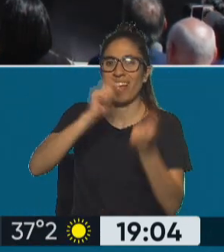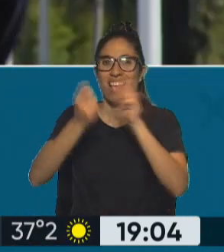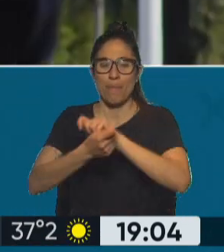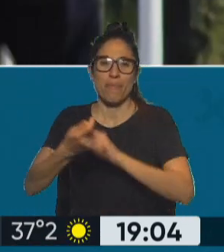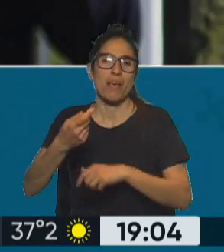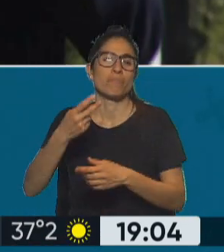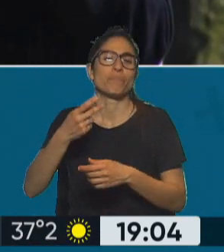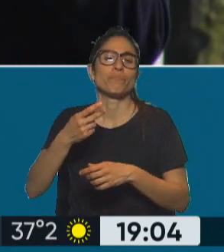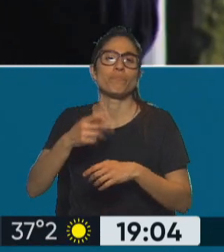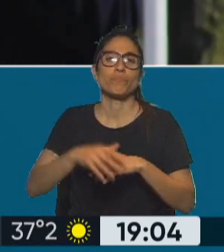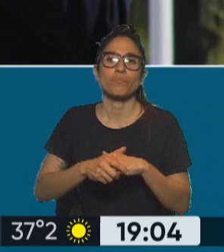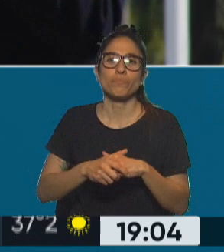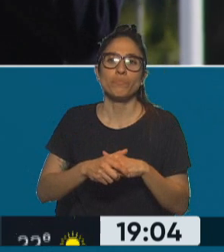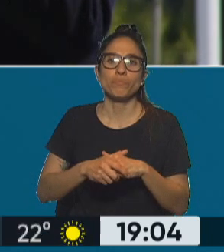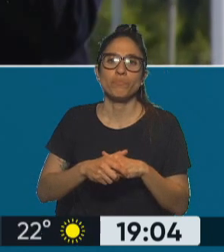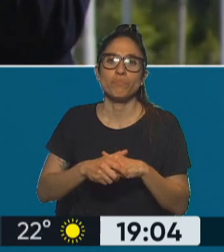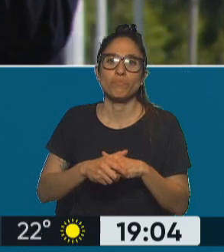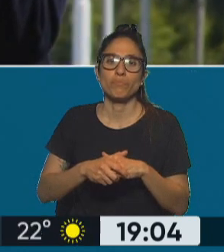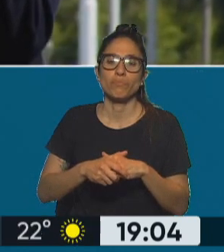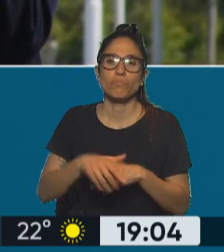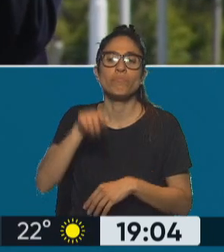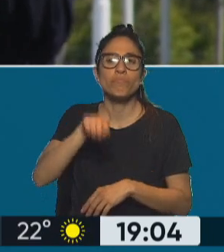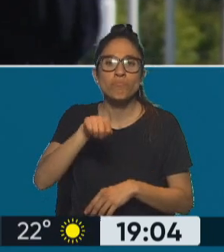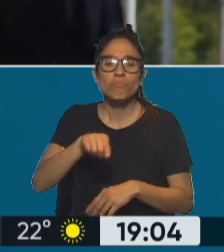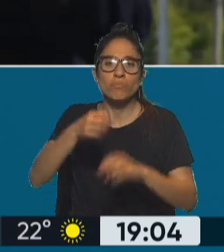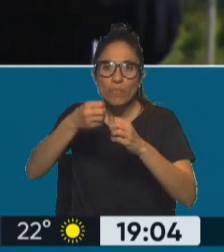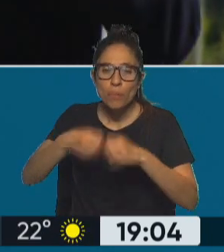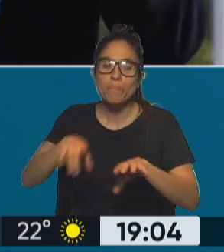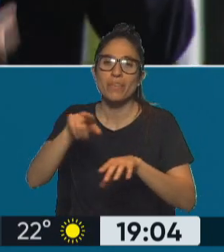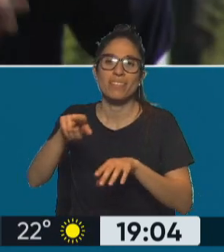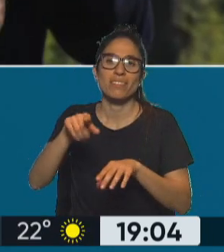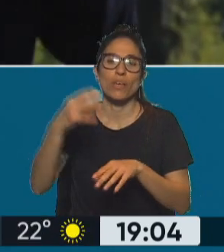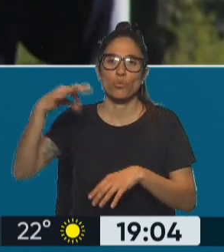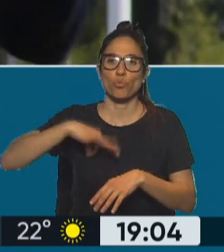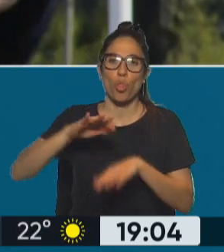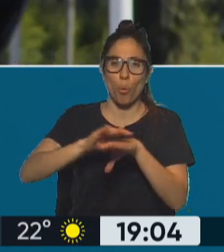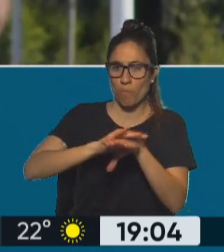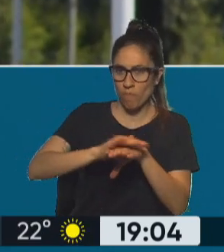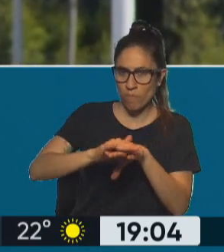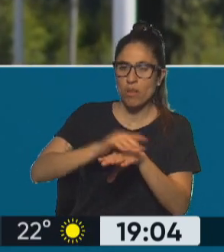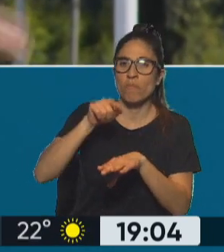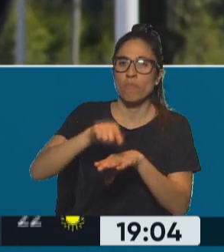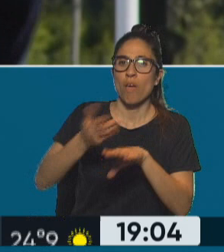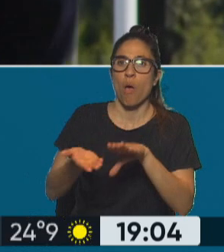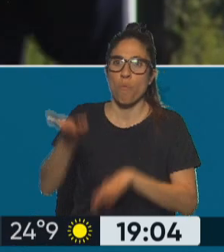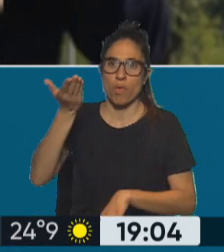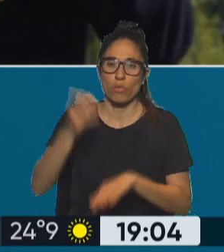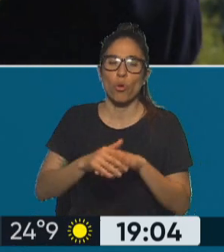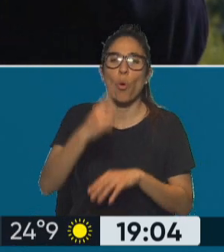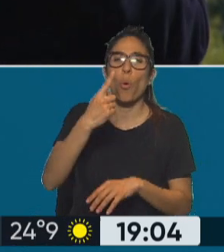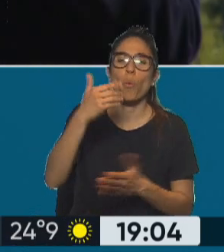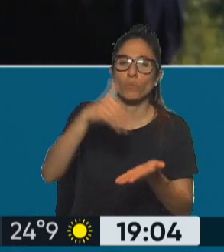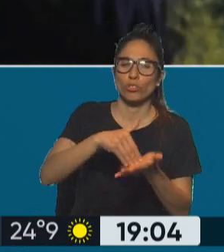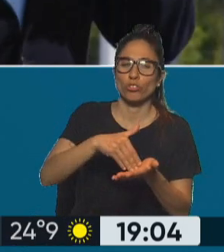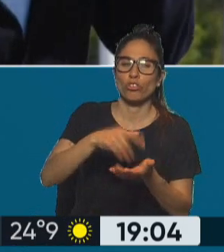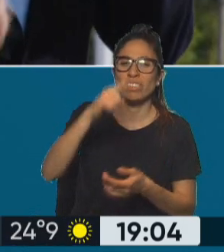¿Por qué? Porque comenzó a regir el último tramo de aumento en el salario mínimo, vital y móvil. Por lo tanto, ese piso de 1.770.000